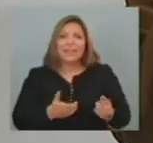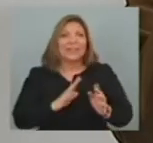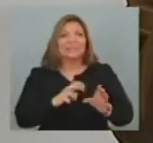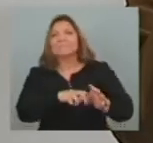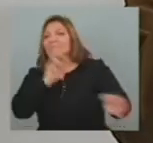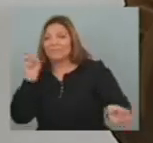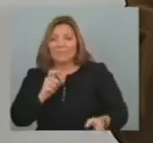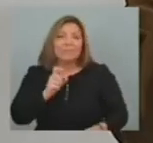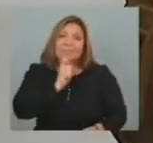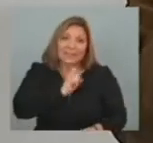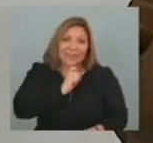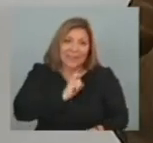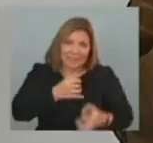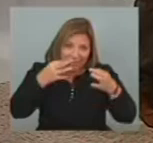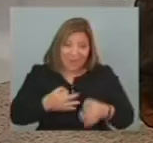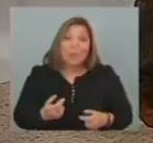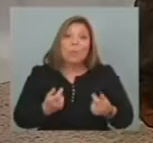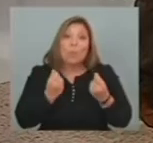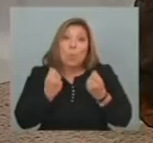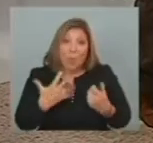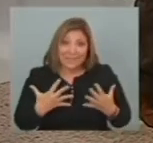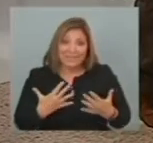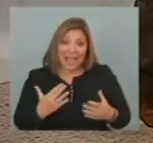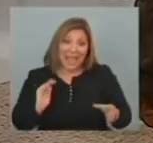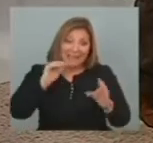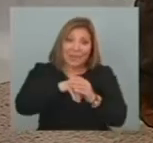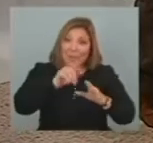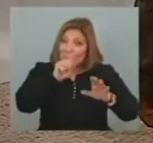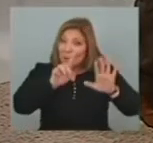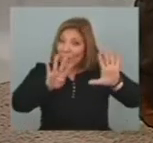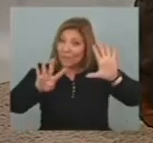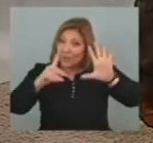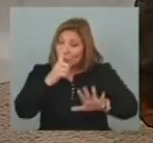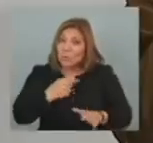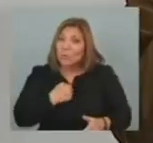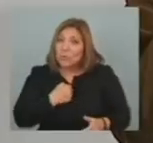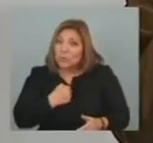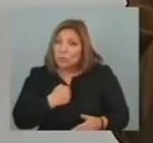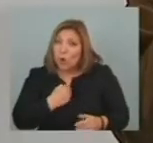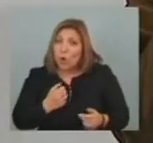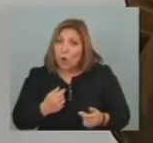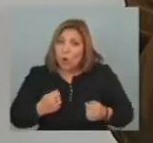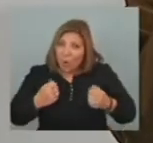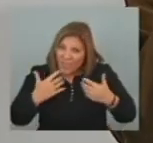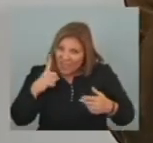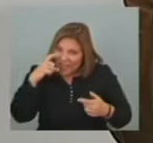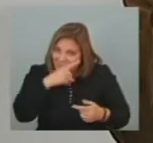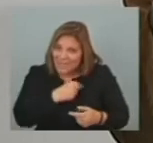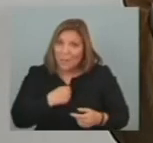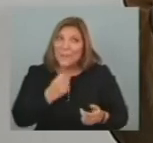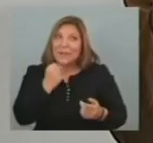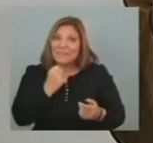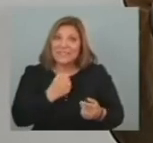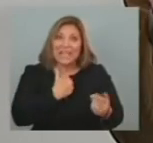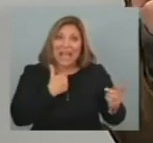del Mercosur Entre otras cosas Porque nos costó mucho entrar En el año 91 Pagamos un precio Muy caro Por no perder Las preferencias Que